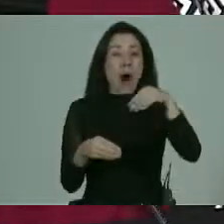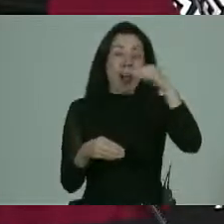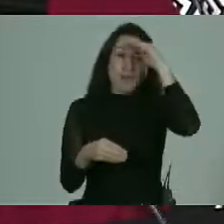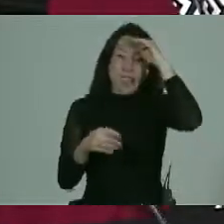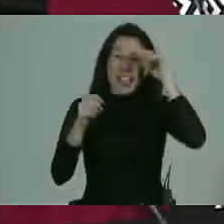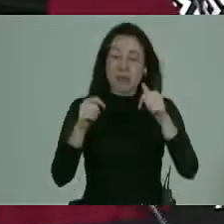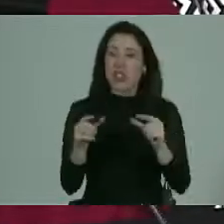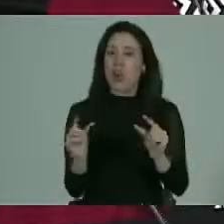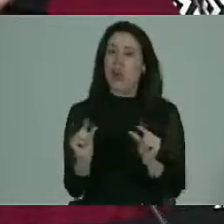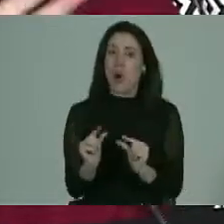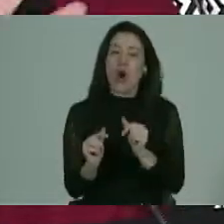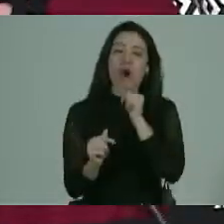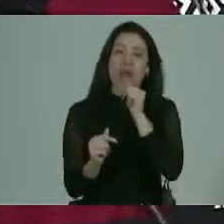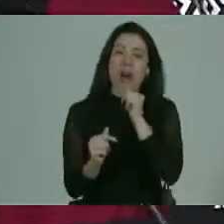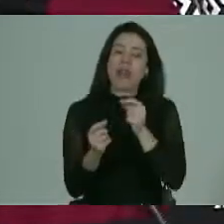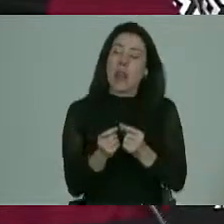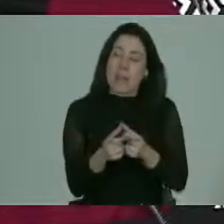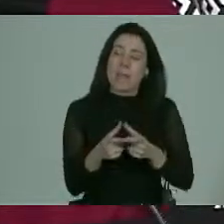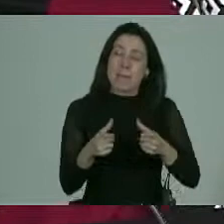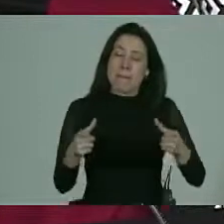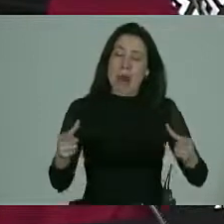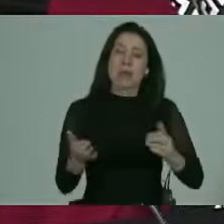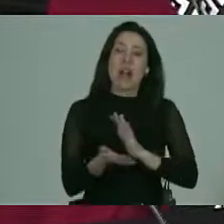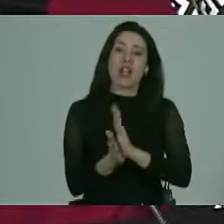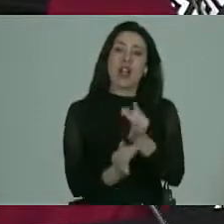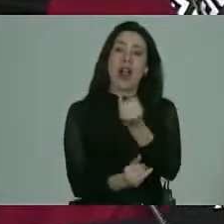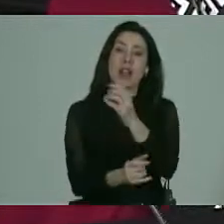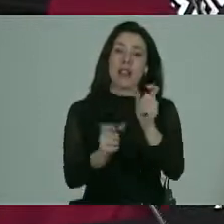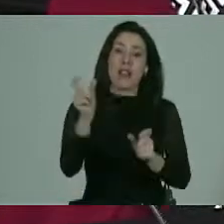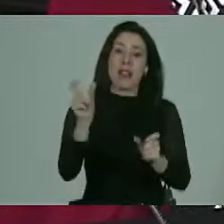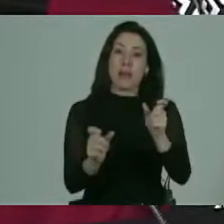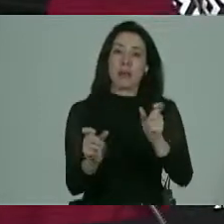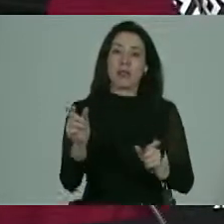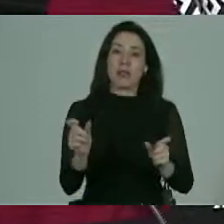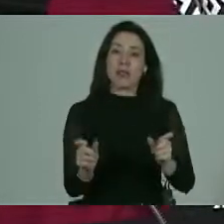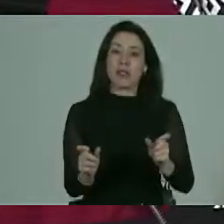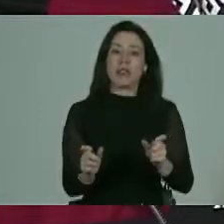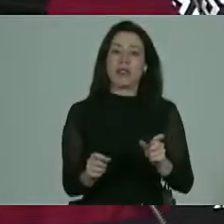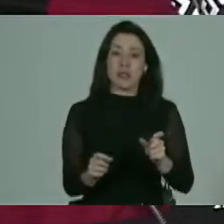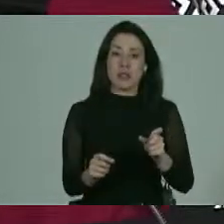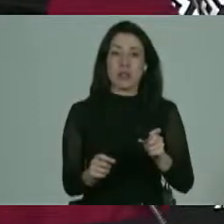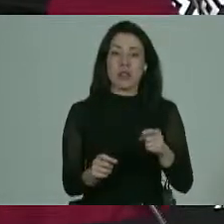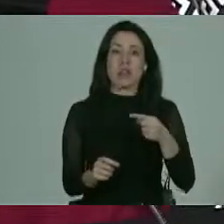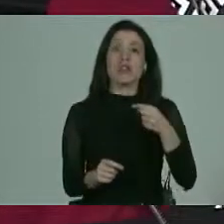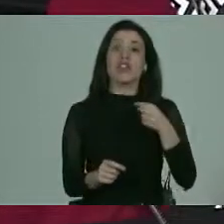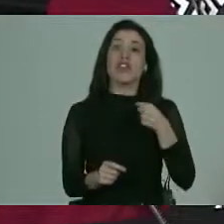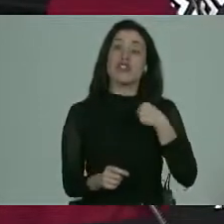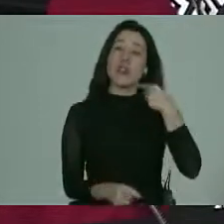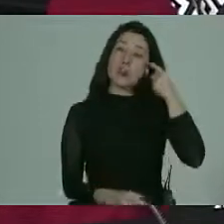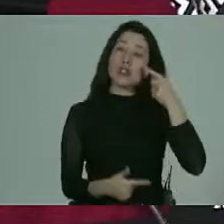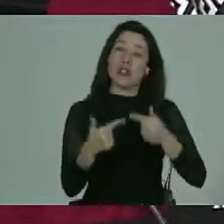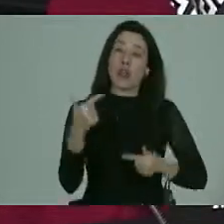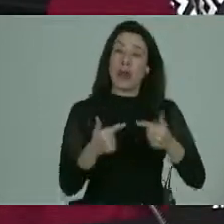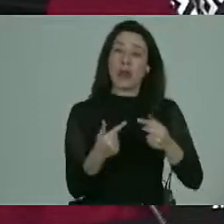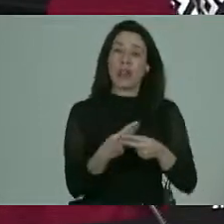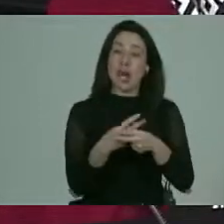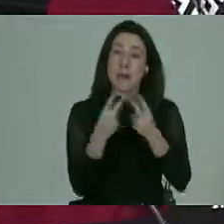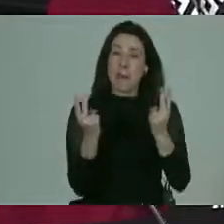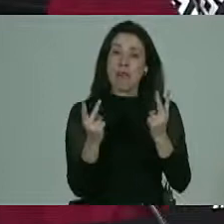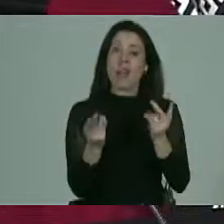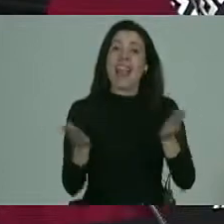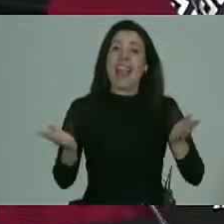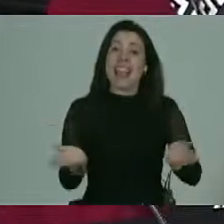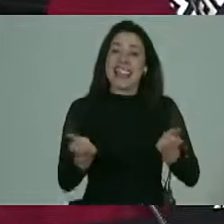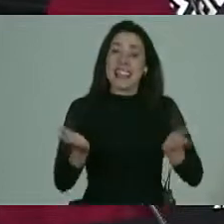va a llegar a poder cubrir la necesidad de toda la población entonces yo creo que como de política pública claro que se